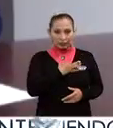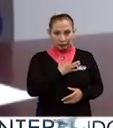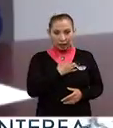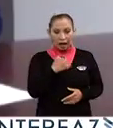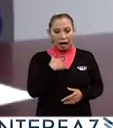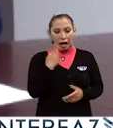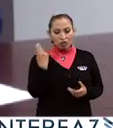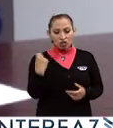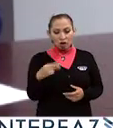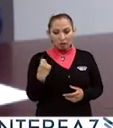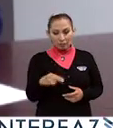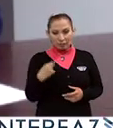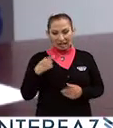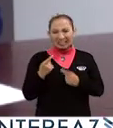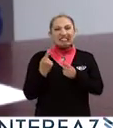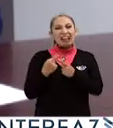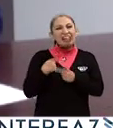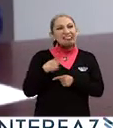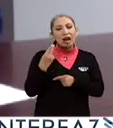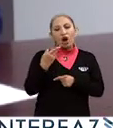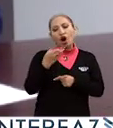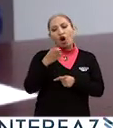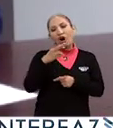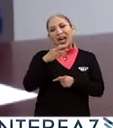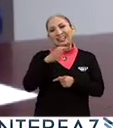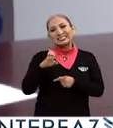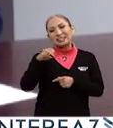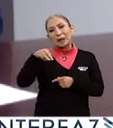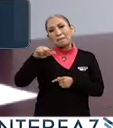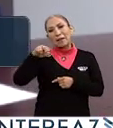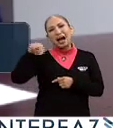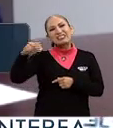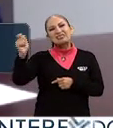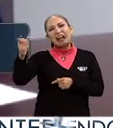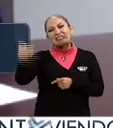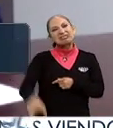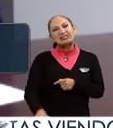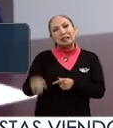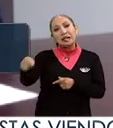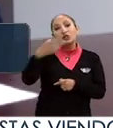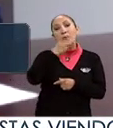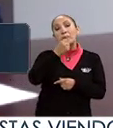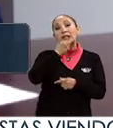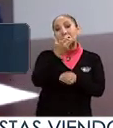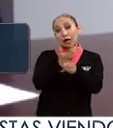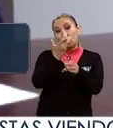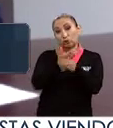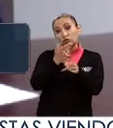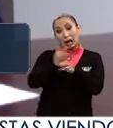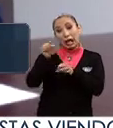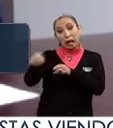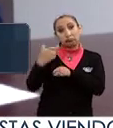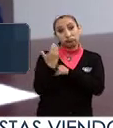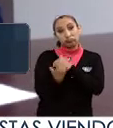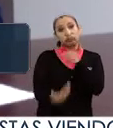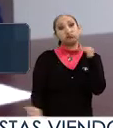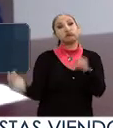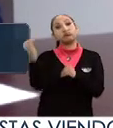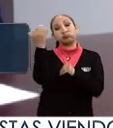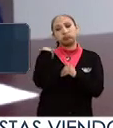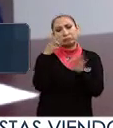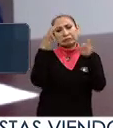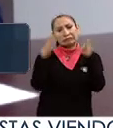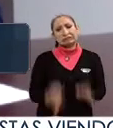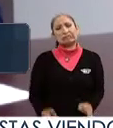el nombre de Orasman, que fue un estadounidense que tuvo un gran papel en la